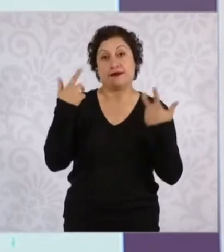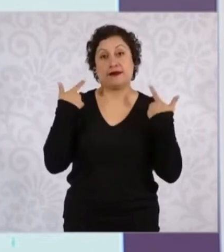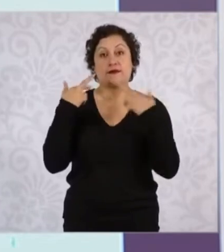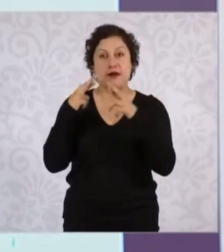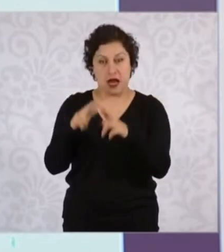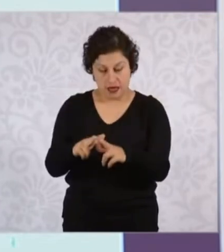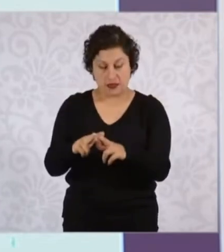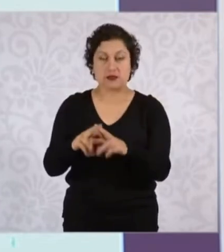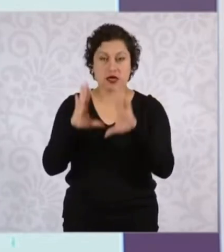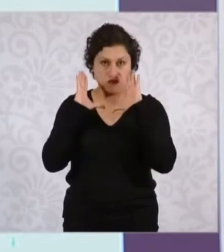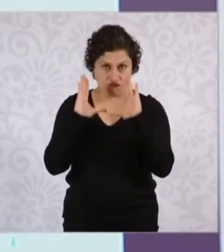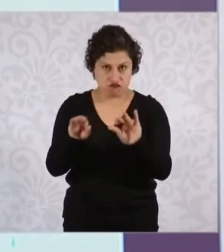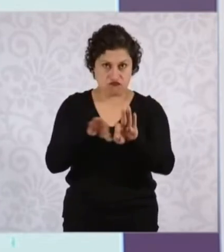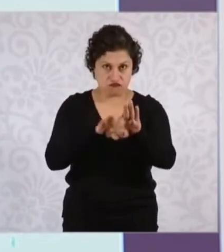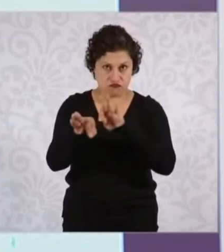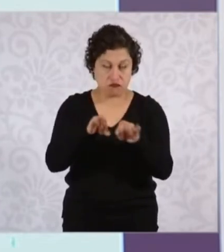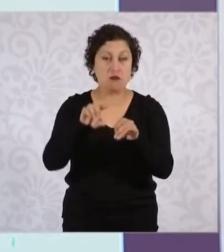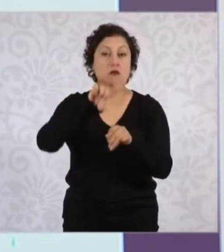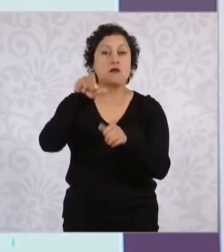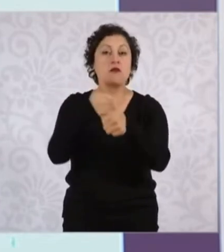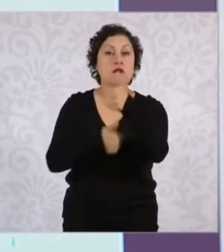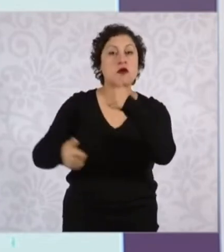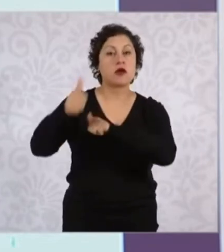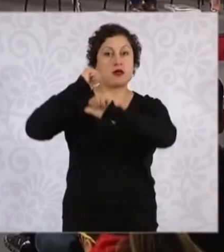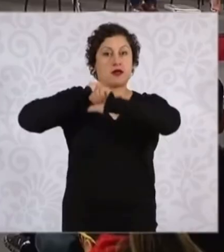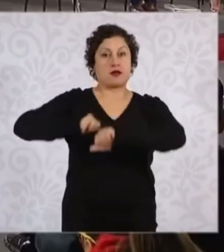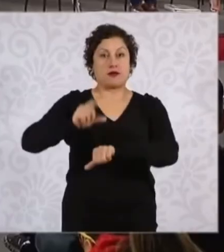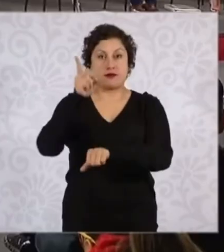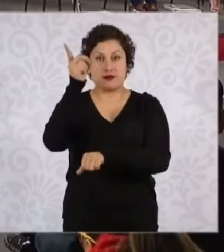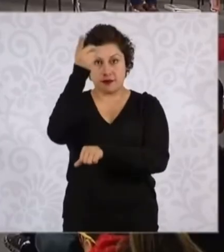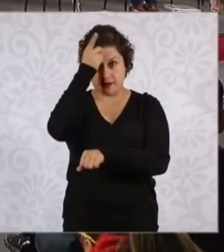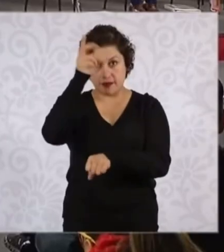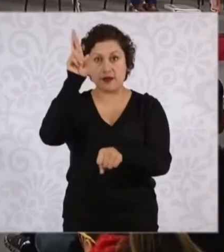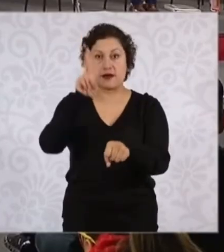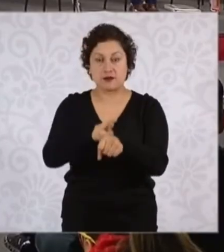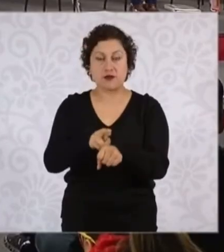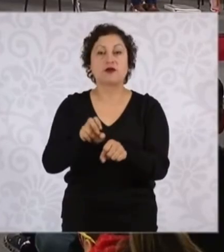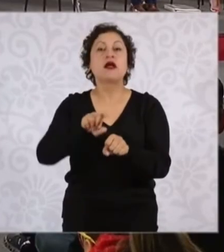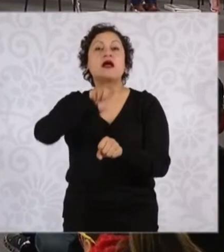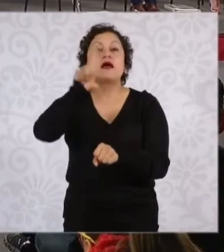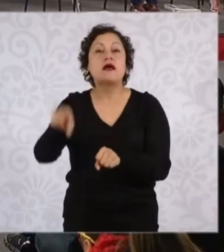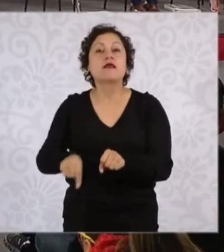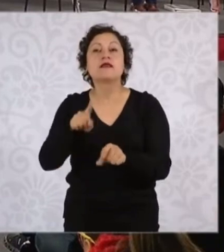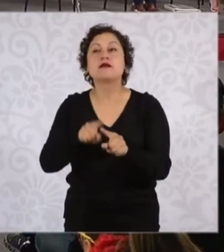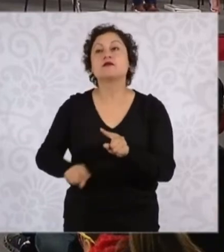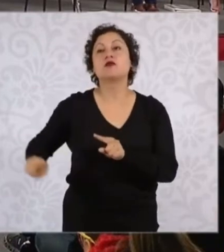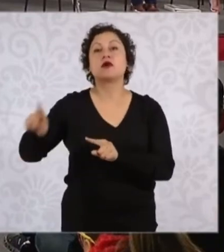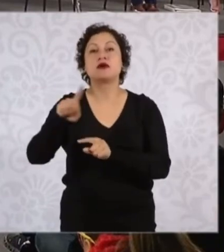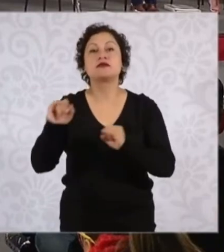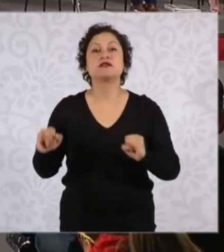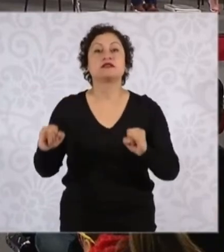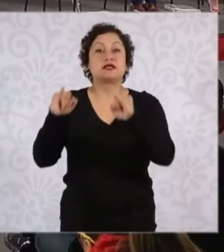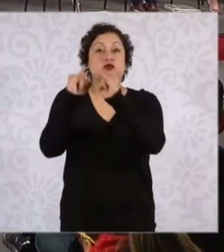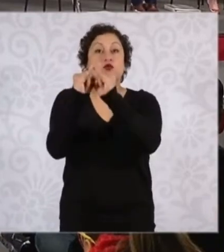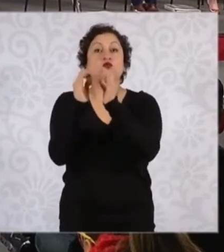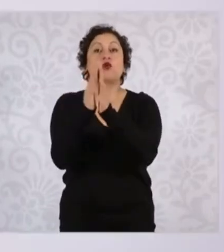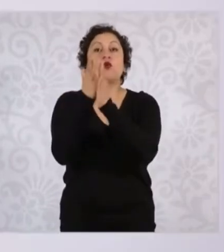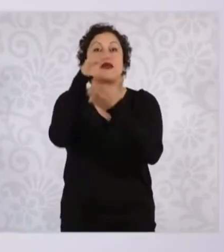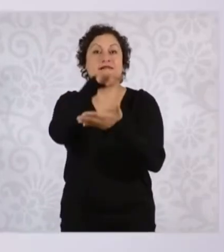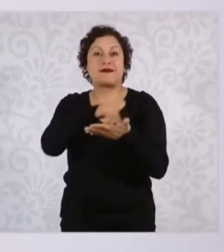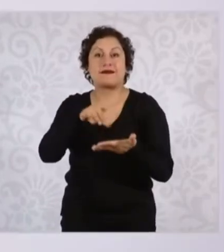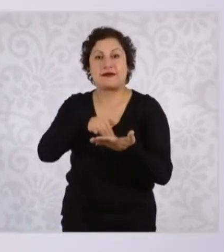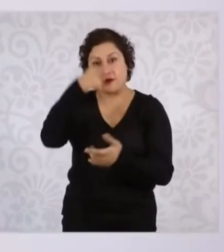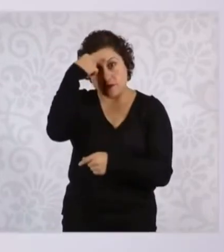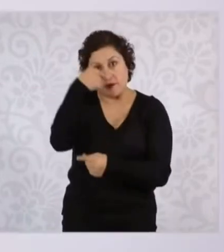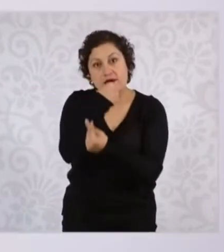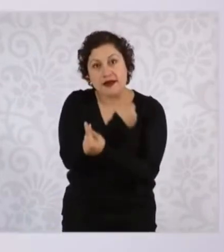directora del Instituto Literario de Niñas, el cual fue la primera escuela normal